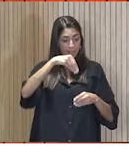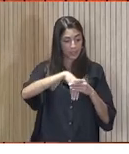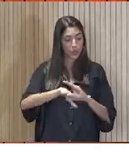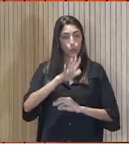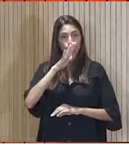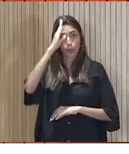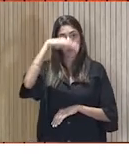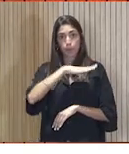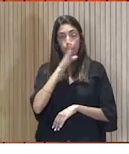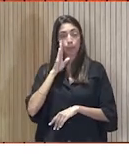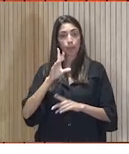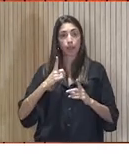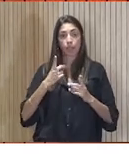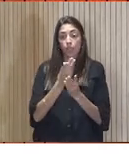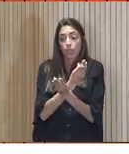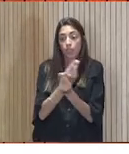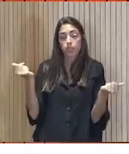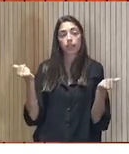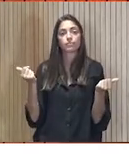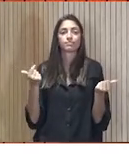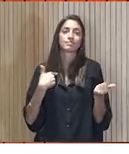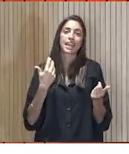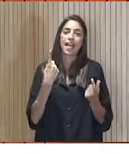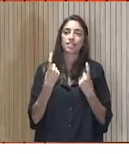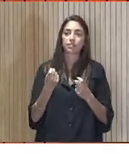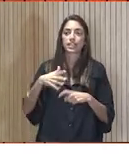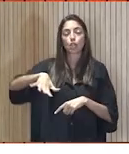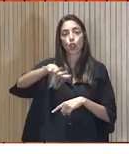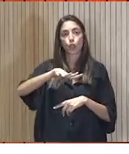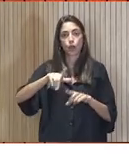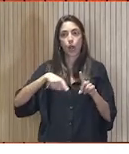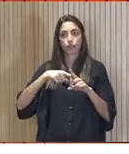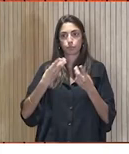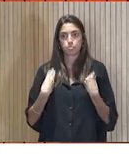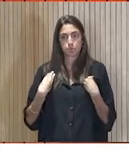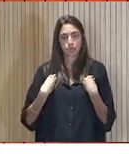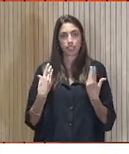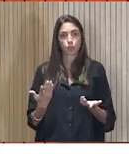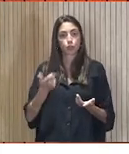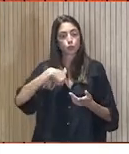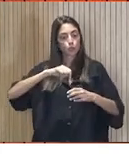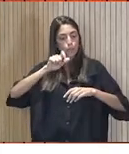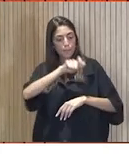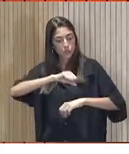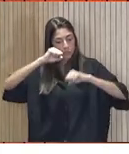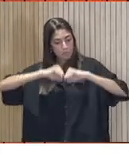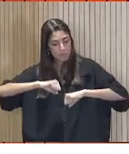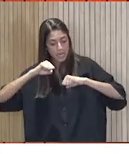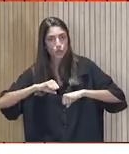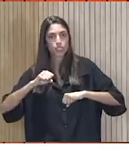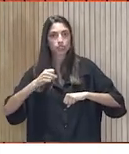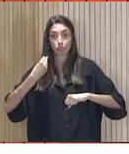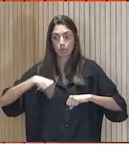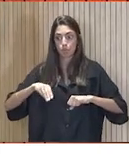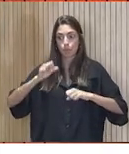Necesitan tener un sitio donde vivir Y como nos hacemos mayores todos Las personas con discapacidad intelectual también Pues